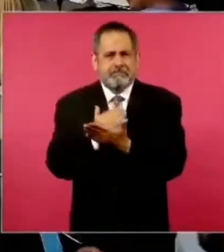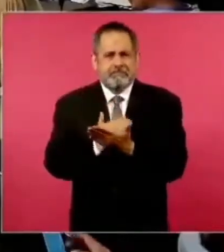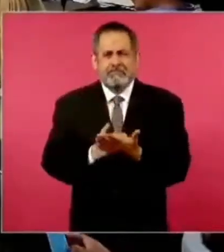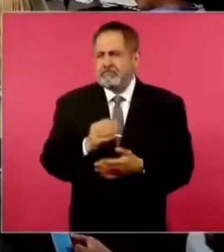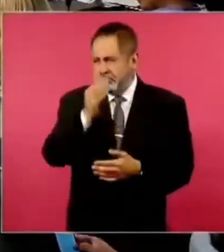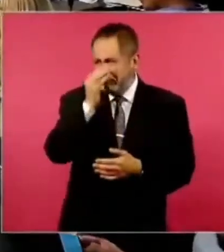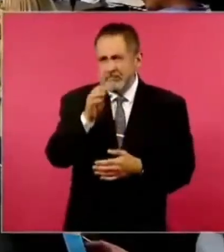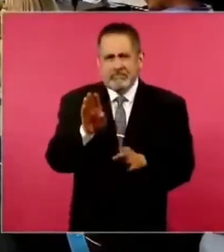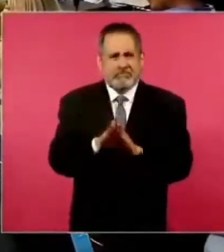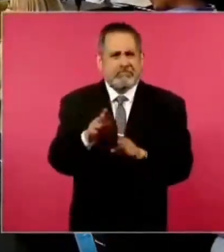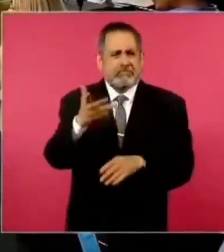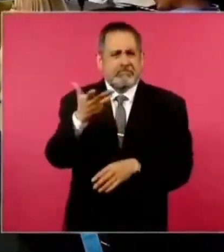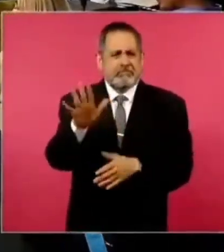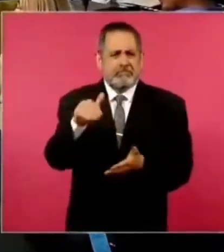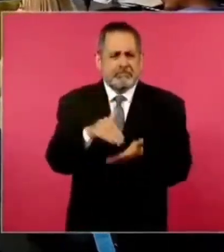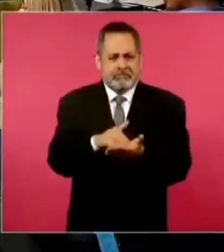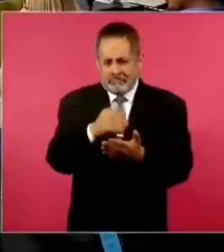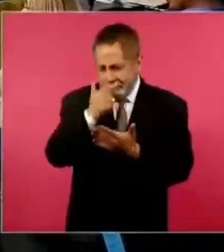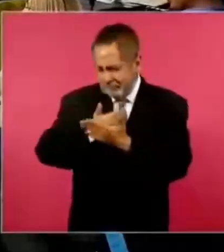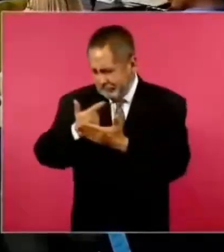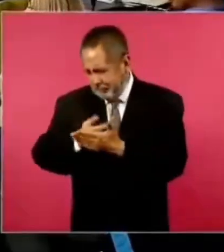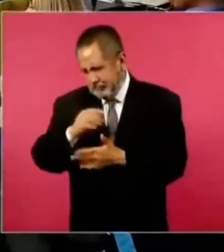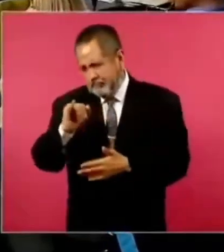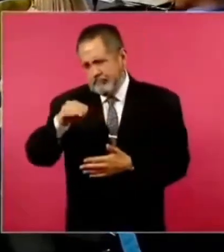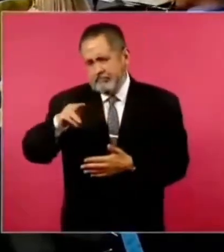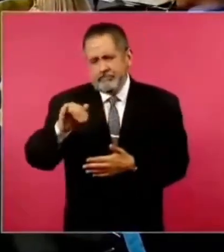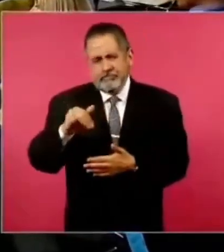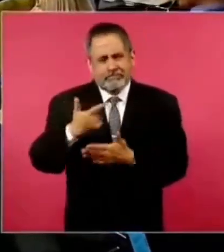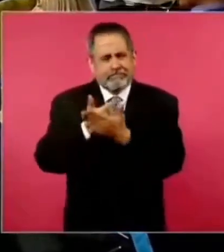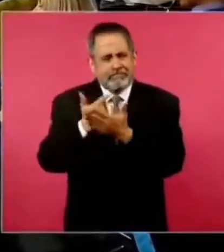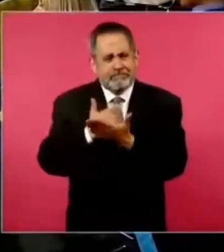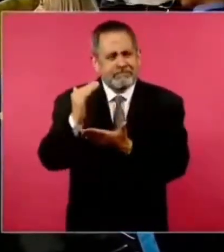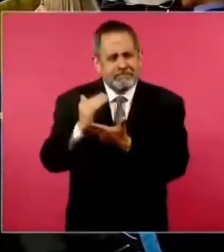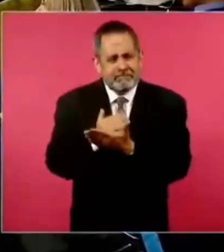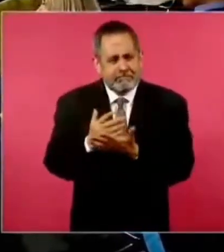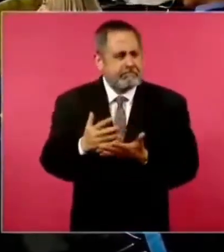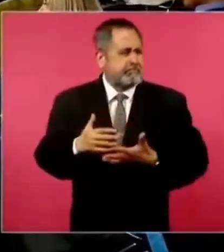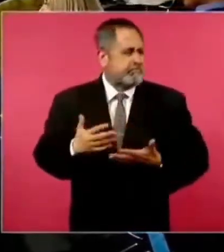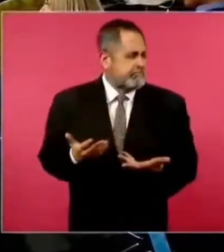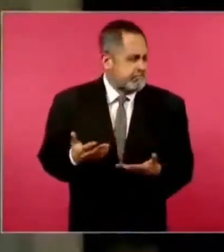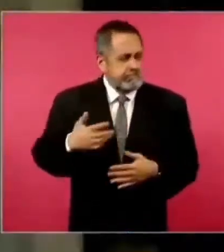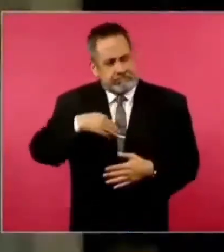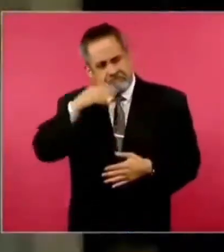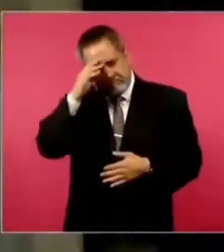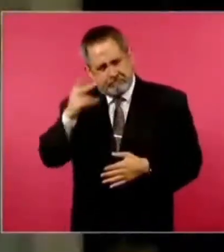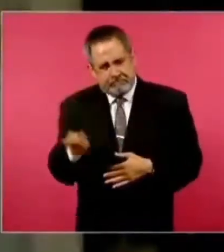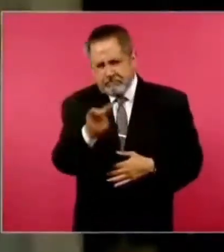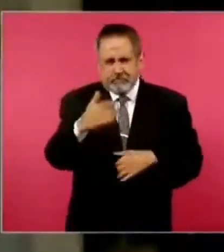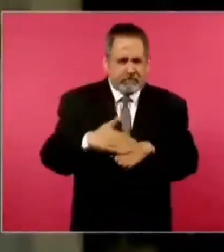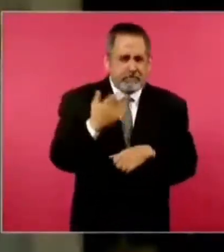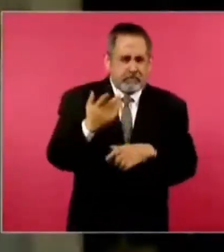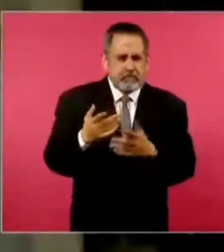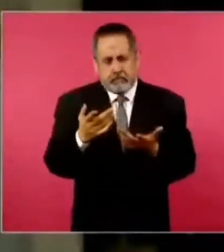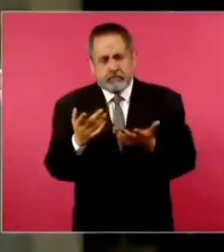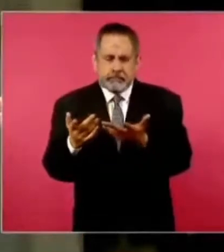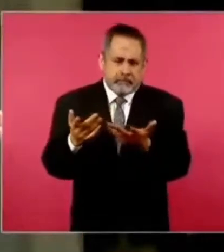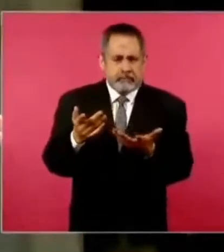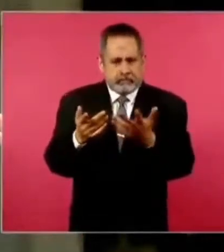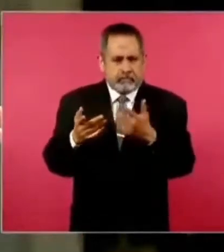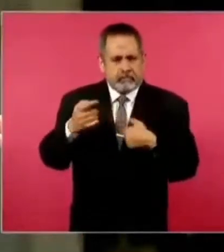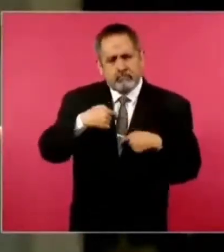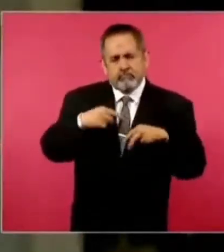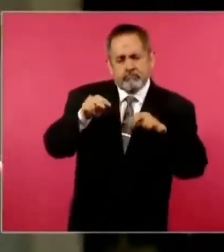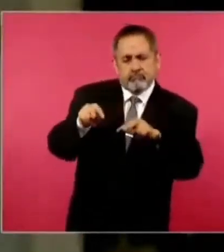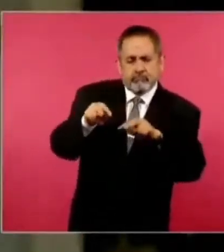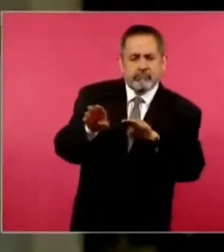retornos, según los últimos datos del Inami. Entonces, mi pregunta era el por qué... Bueno, muchos hemos estado